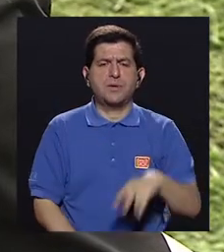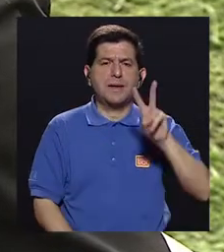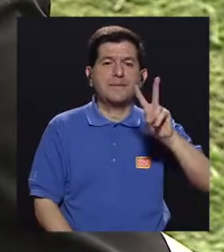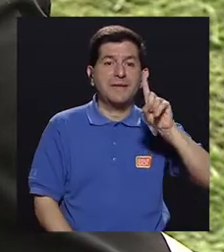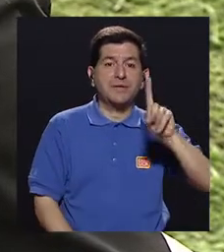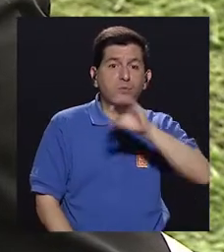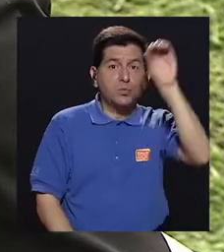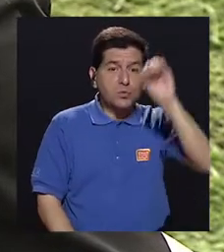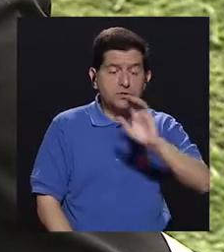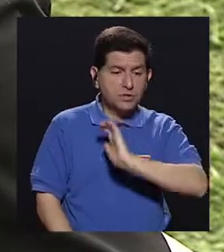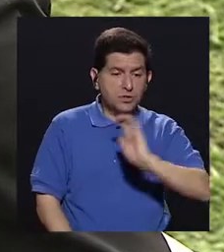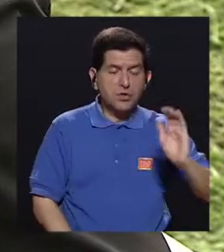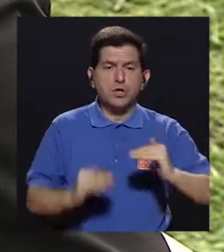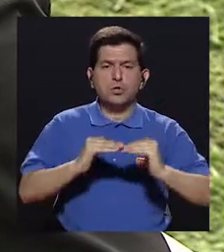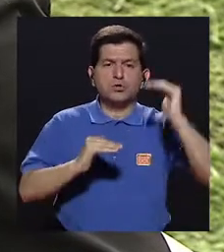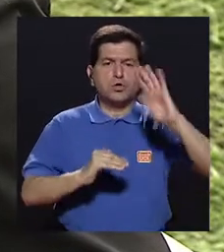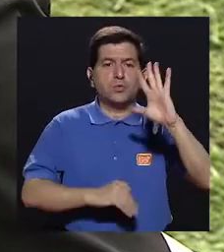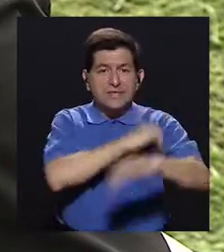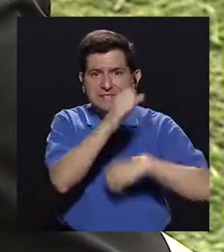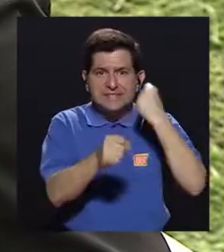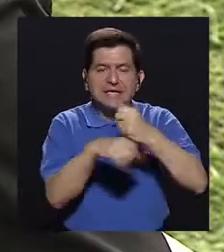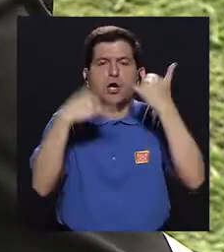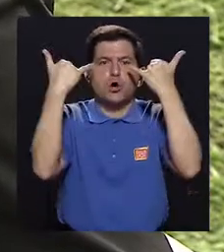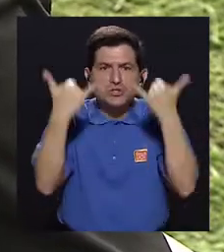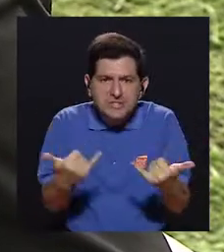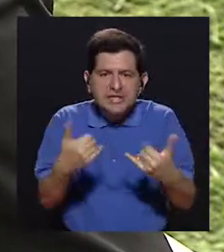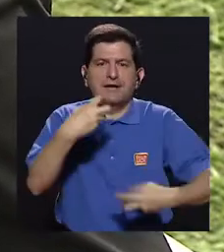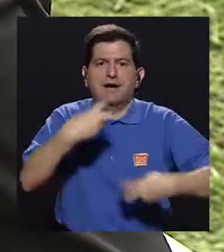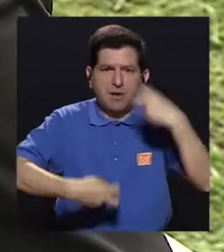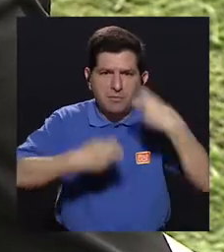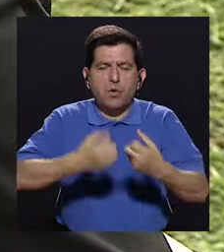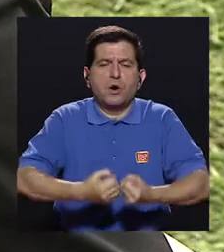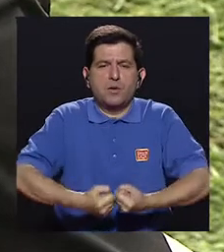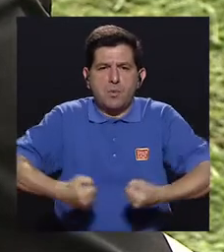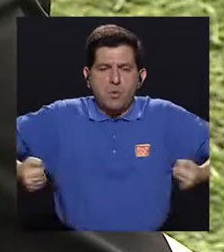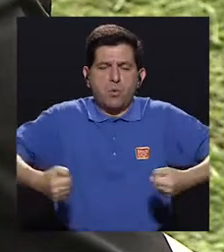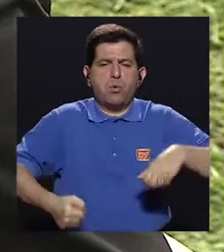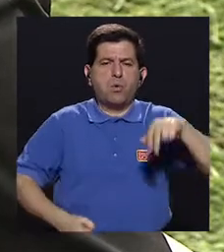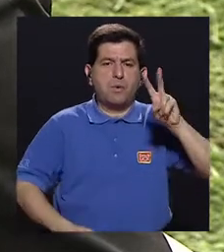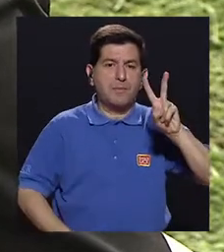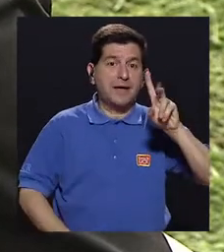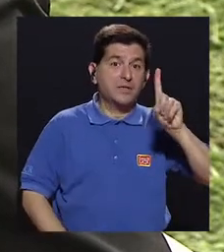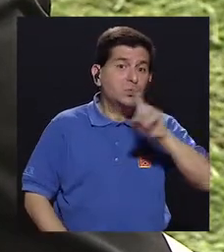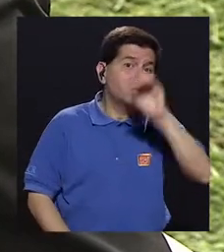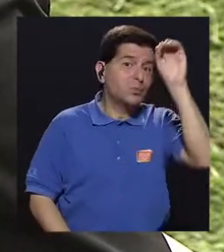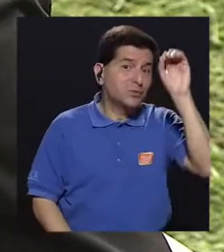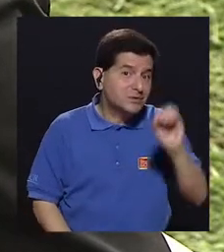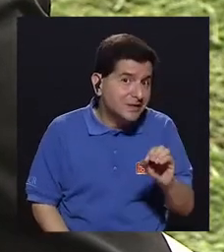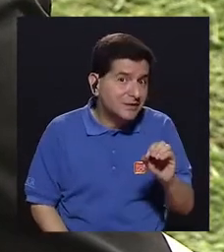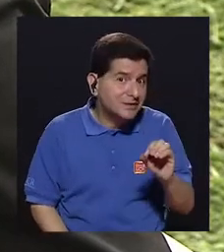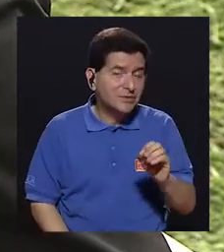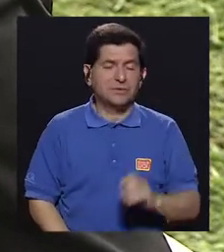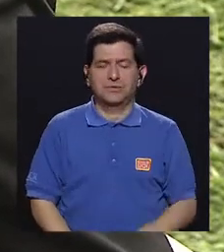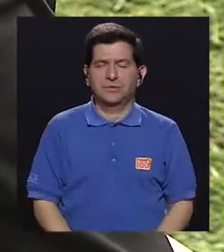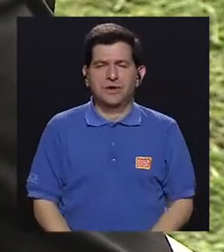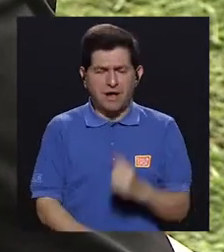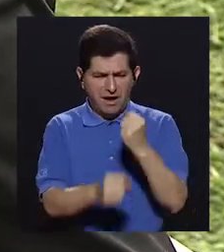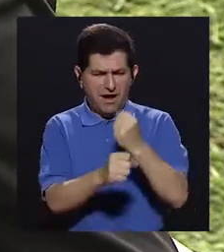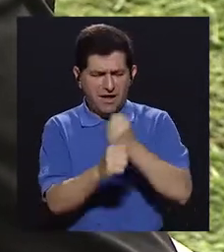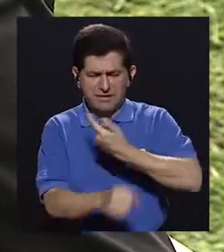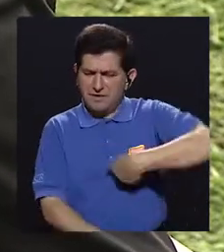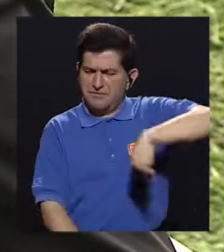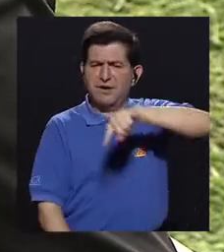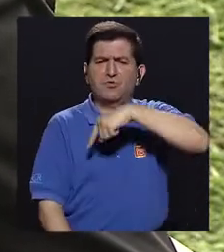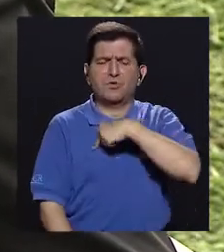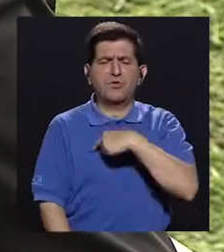21% de nuestros niños mayores de 5 años ya tenían un problema de obesidad el 21%. Con el